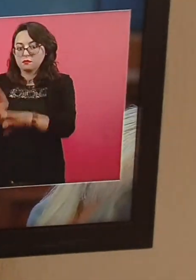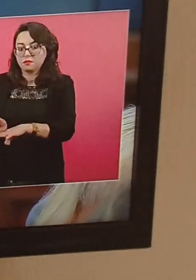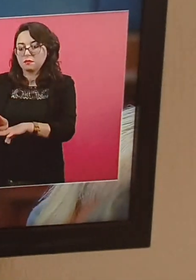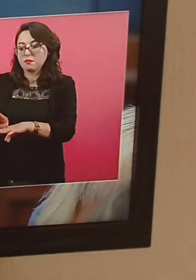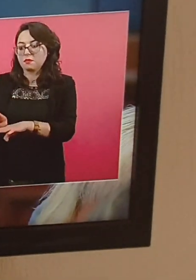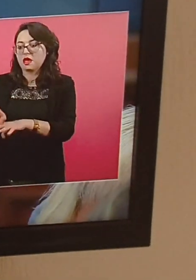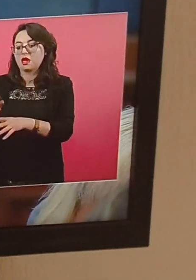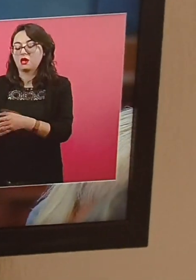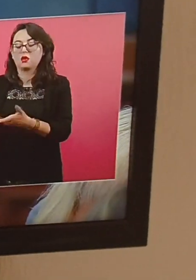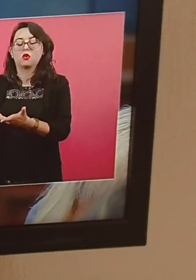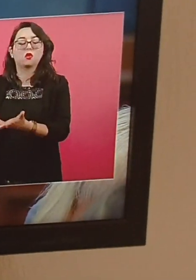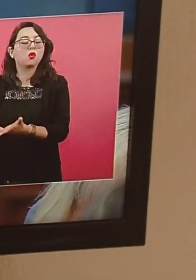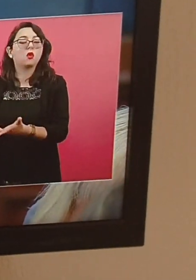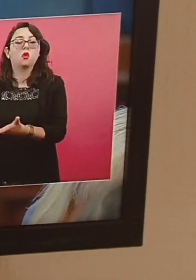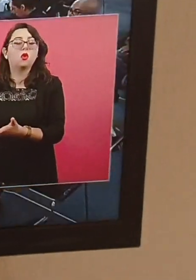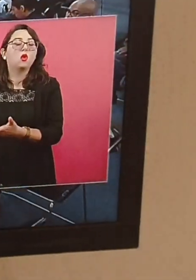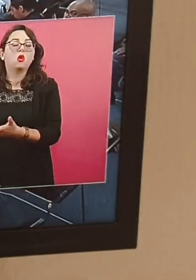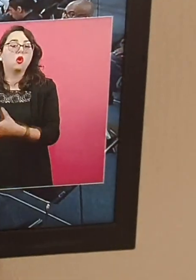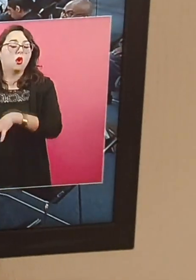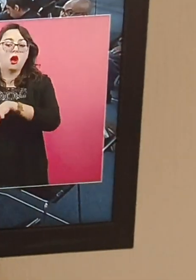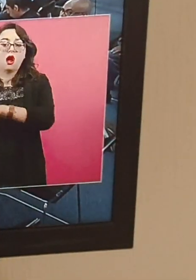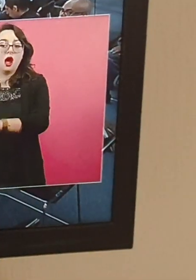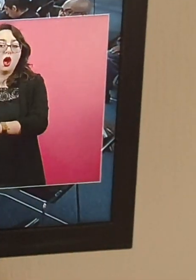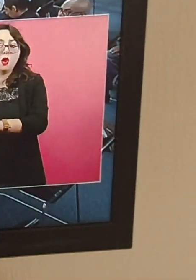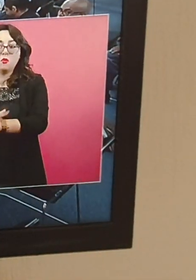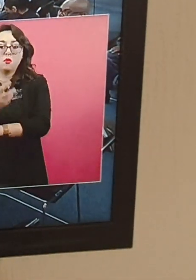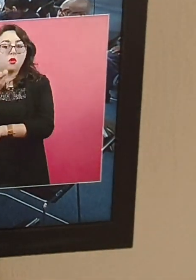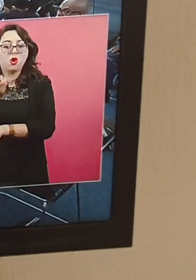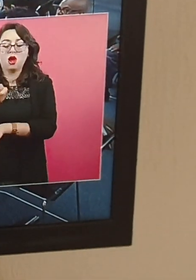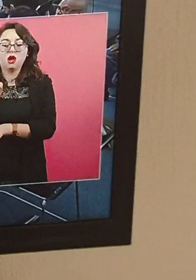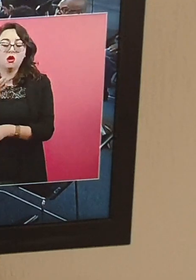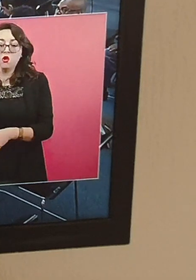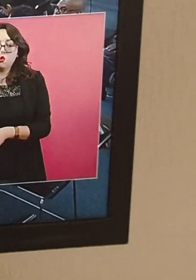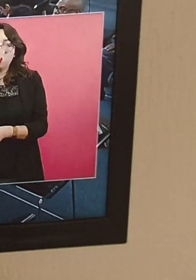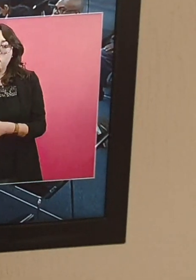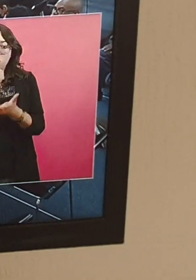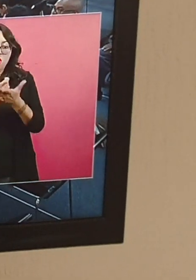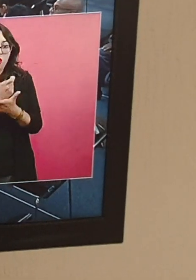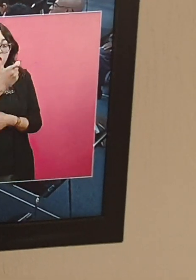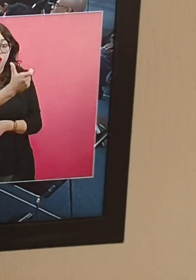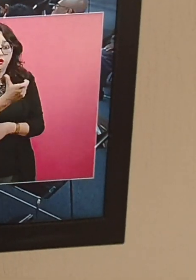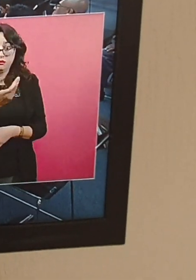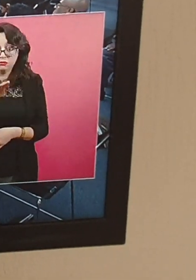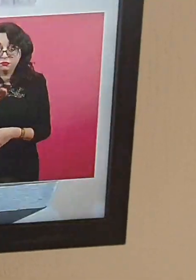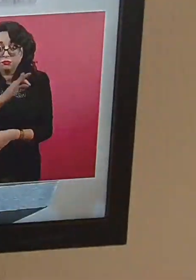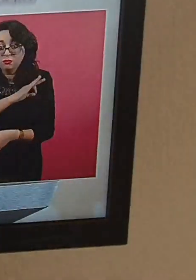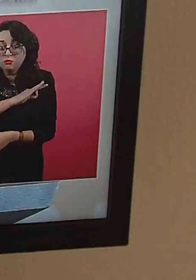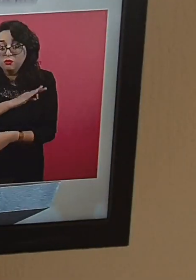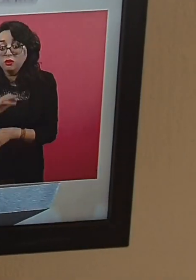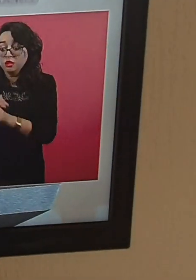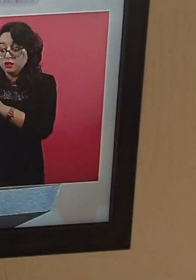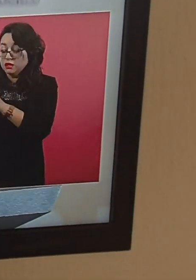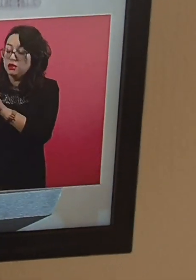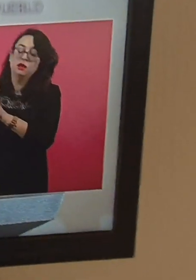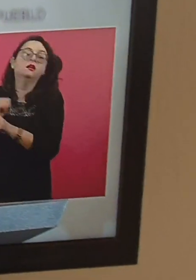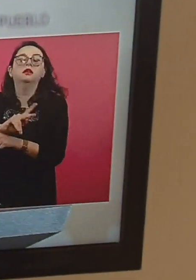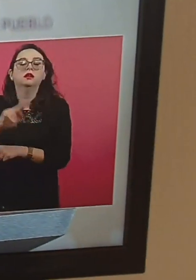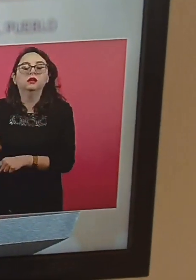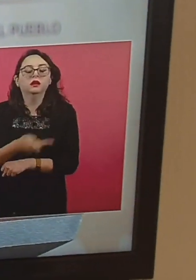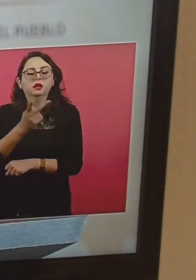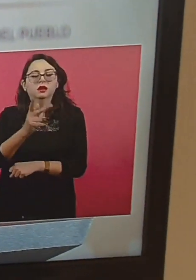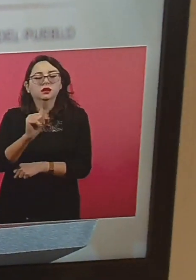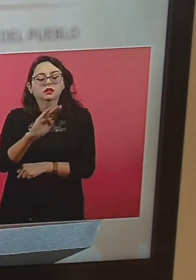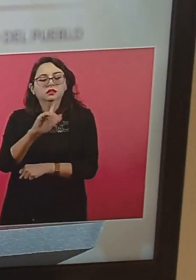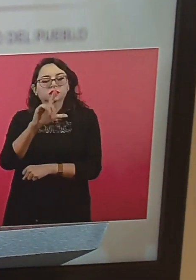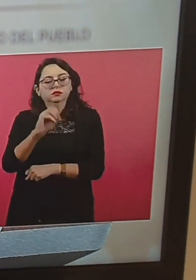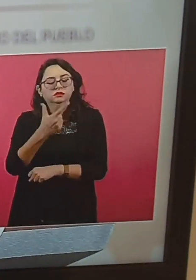por eso no les paga. Entonces ahí también el gobierno federal podría ver una investigación con Pablo Gómez para ver si esto